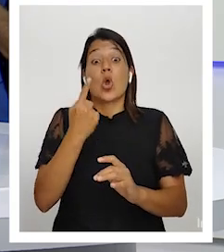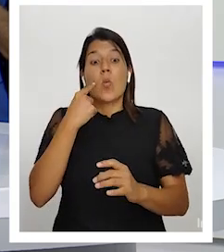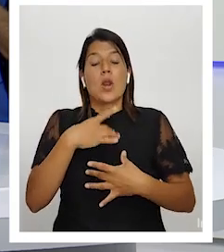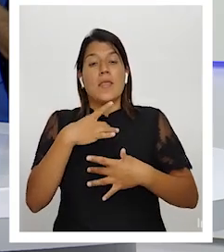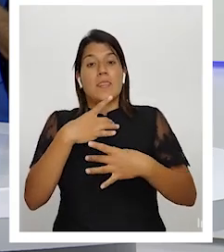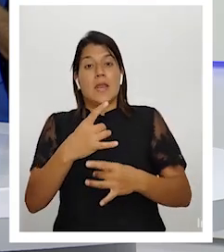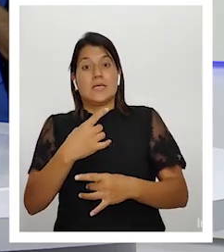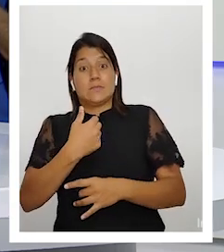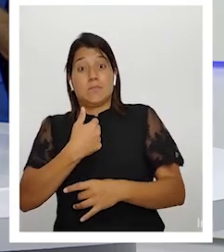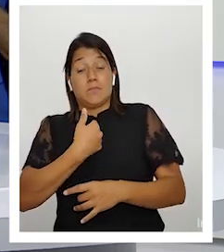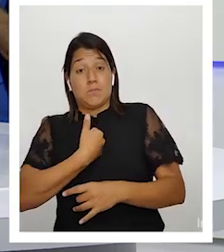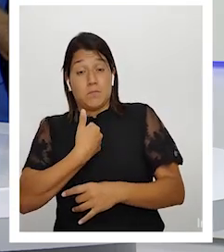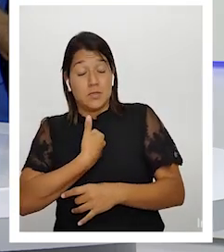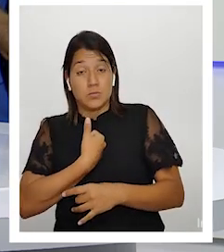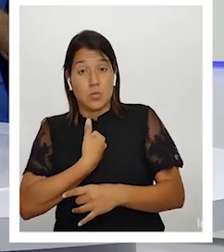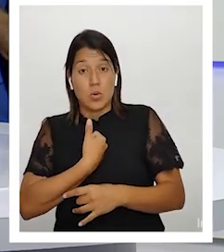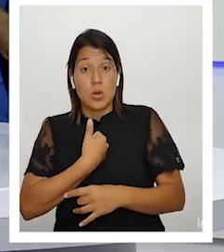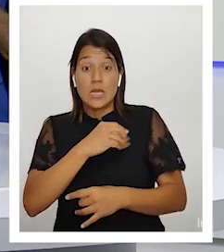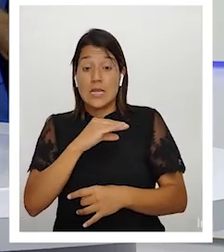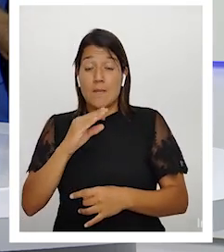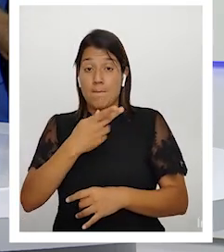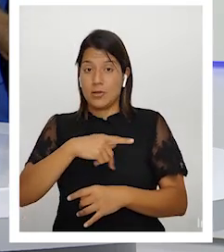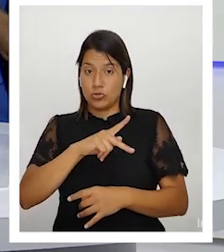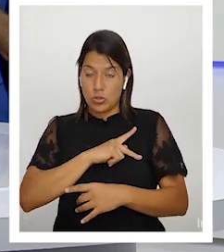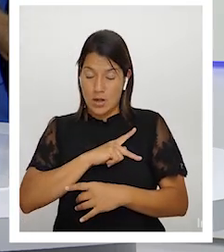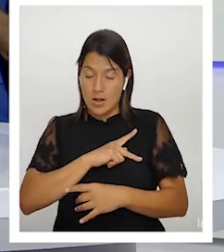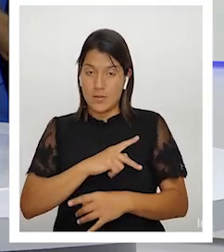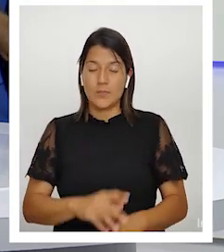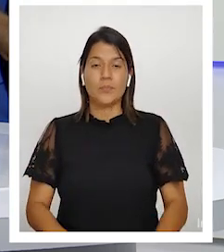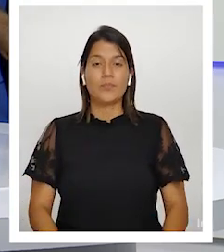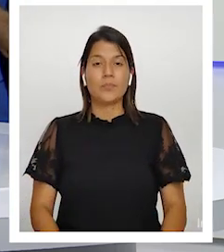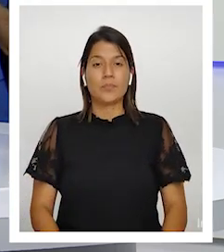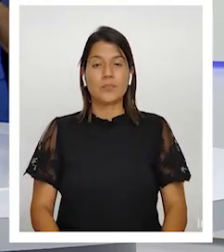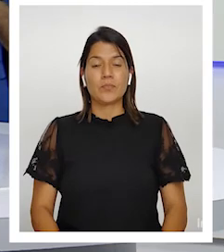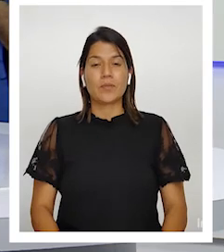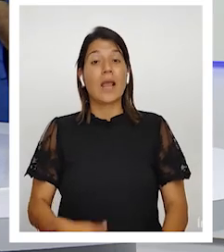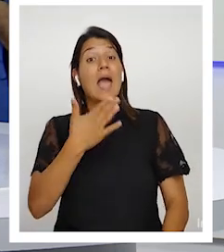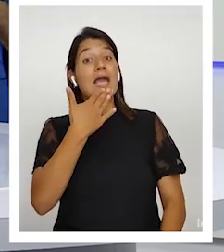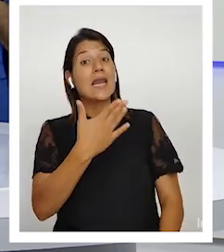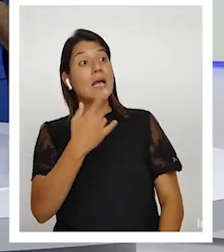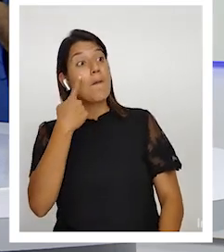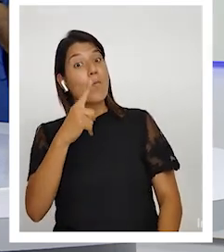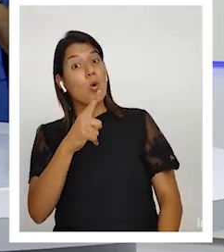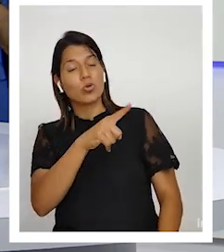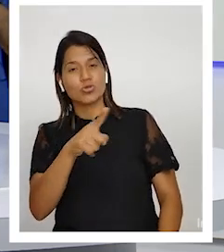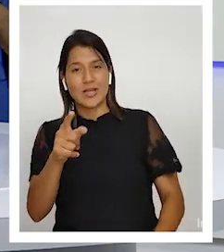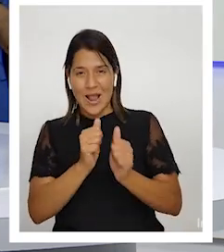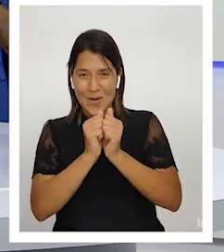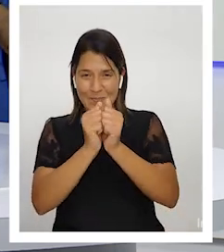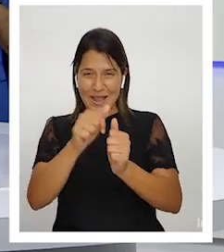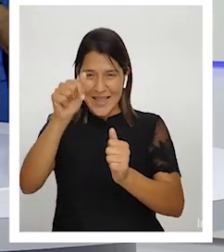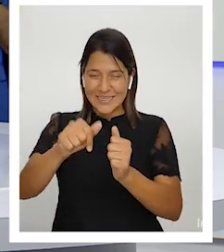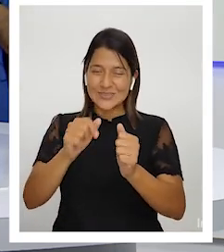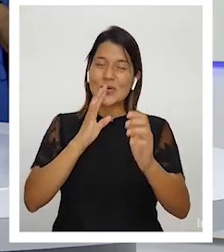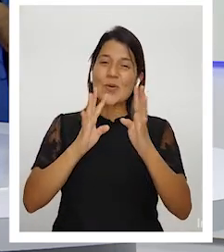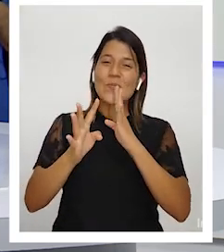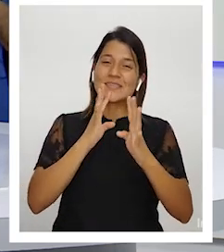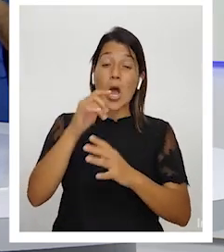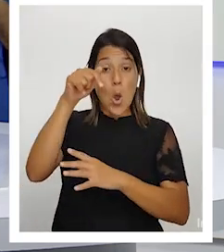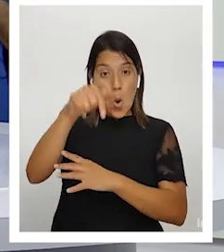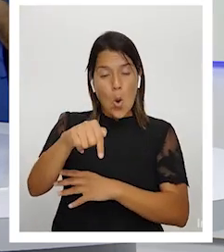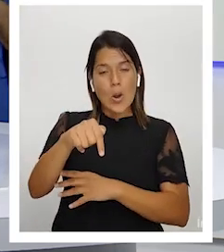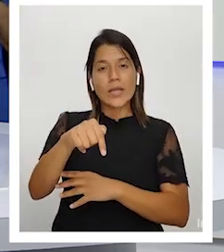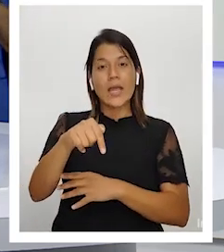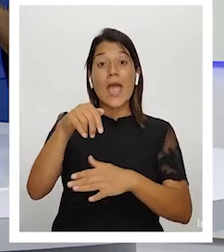y personales gracias por habernos acompañado esto fue conversamos hoy en